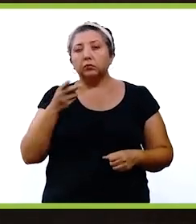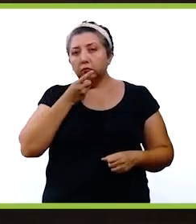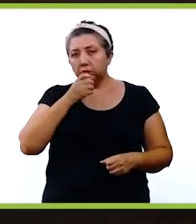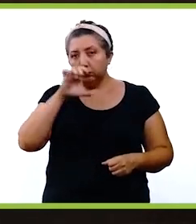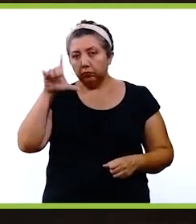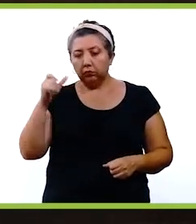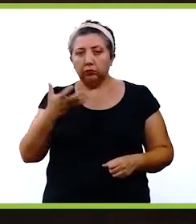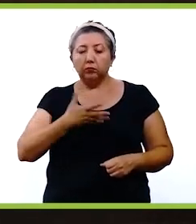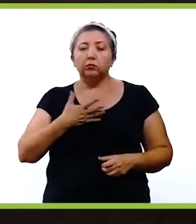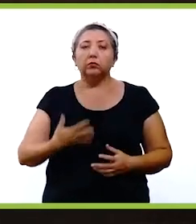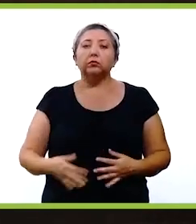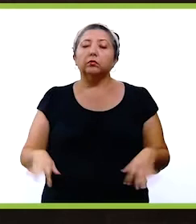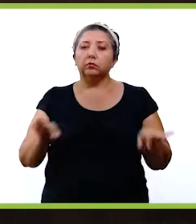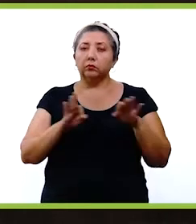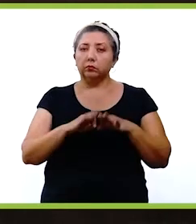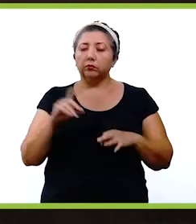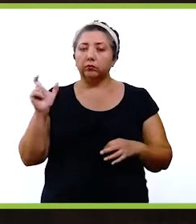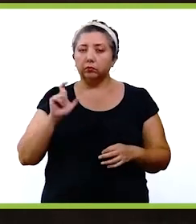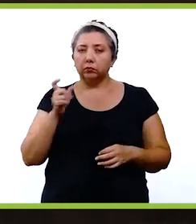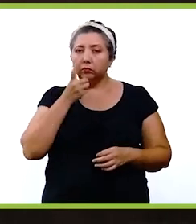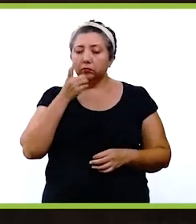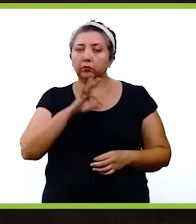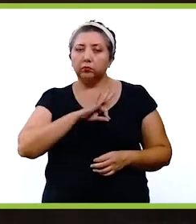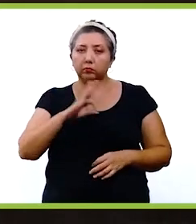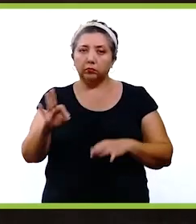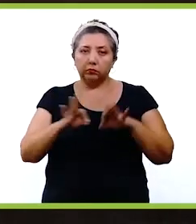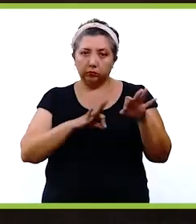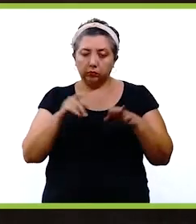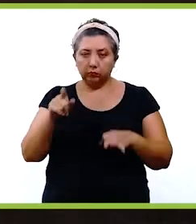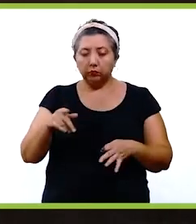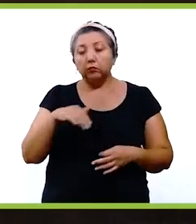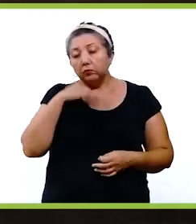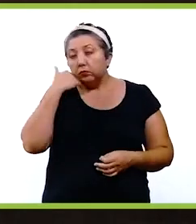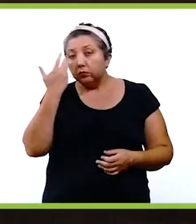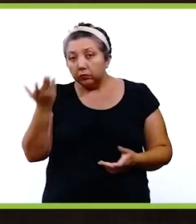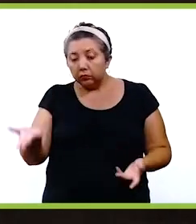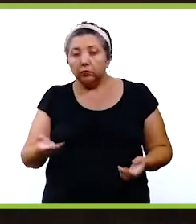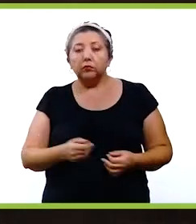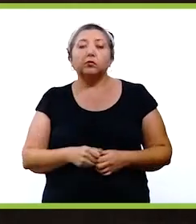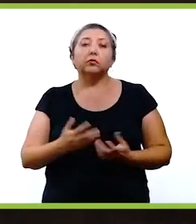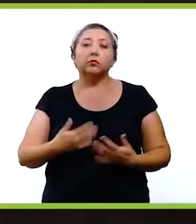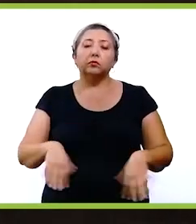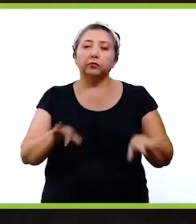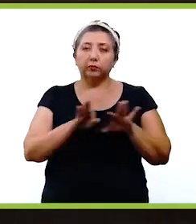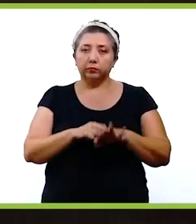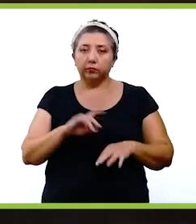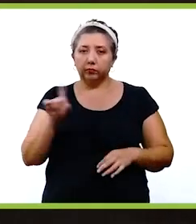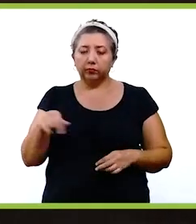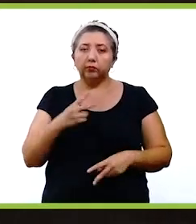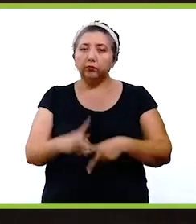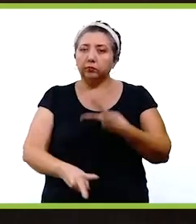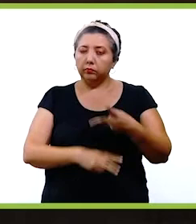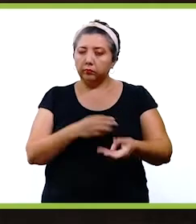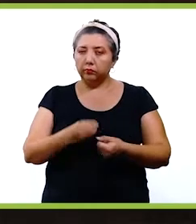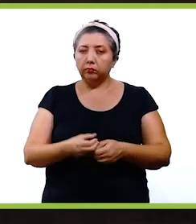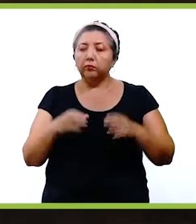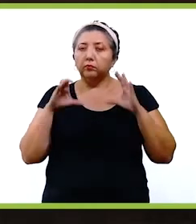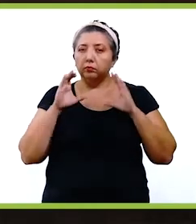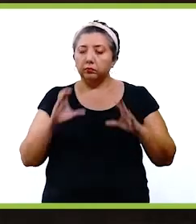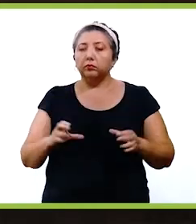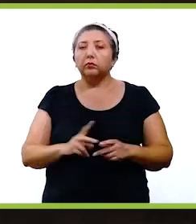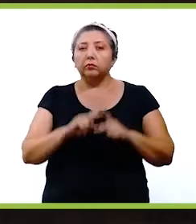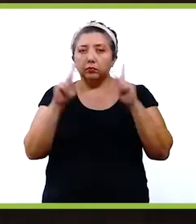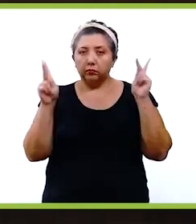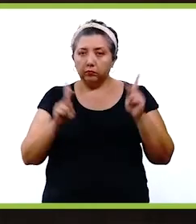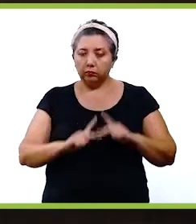supuesto que ellos van a tener la prioridad a la hora de poder trabajar en el estadio, si es que así lo desean. Y lo más importante es que vamos a conservar